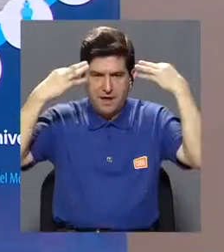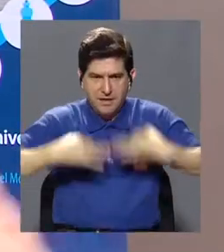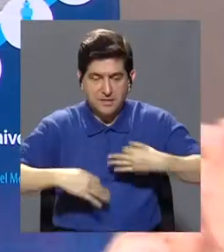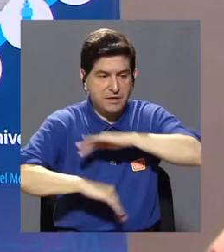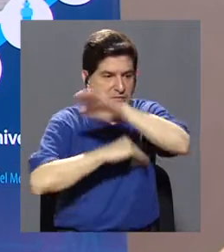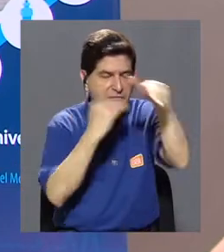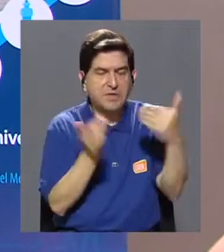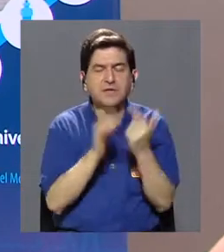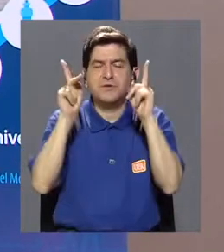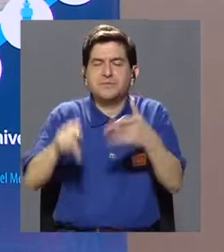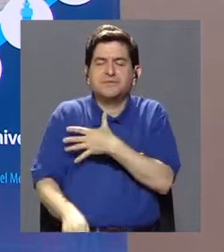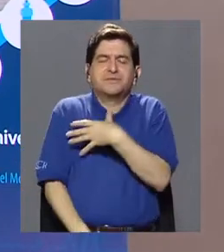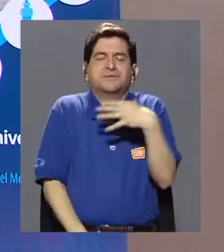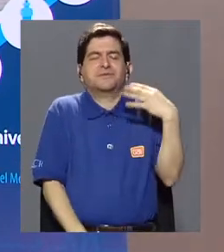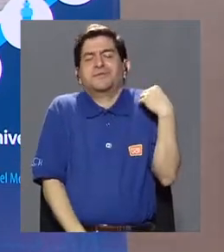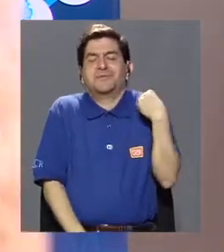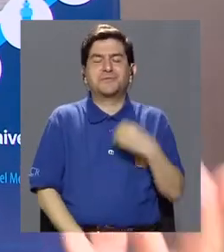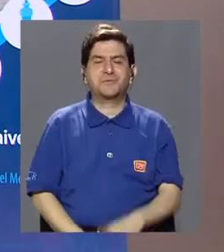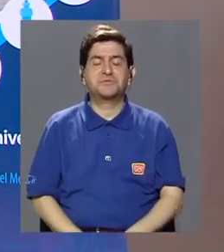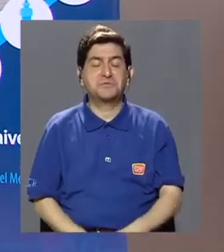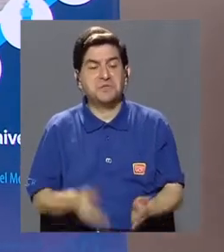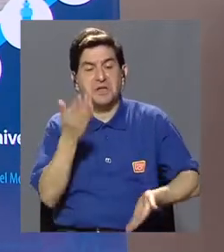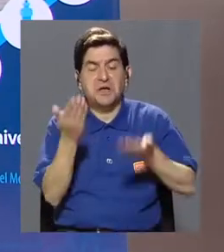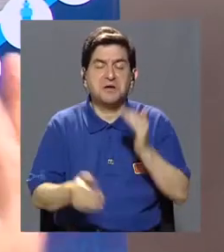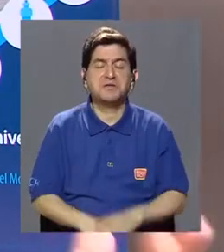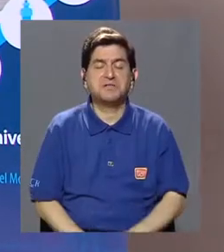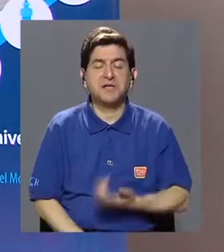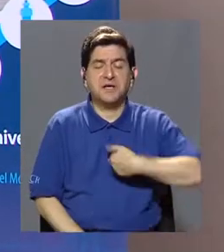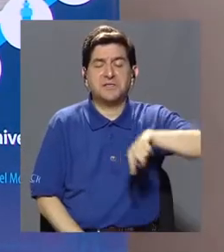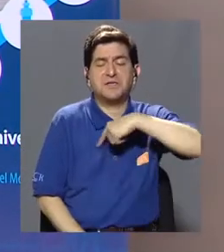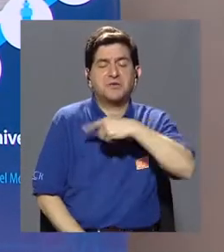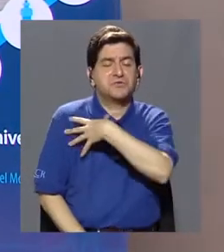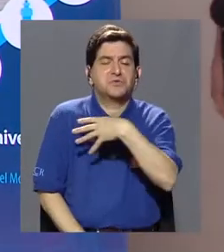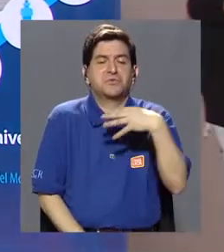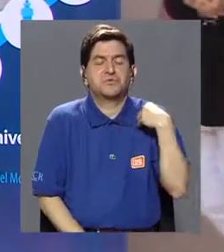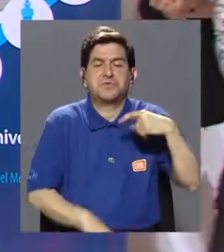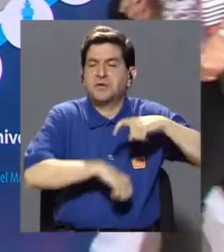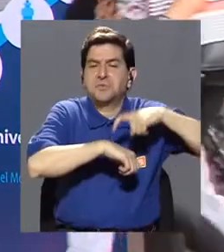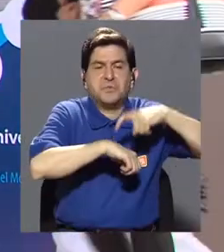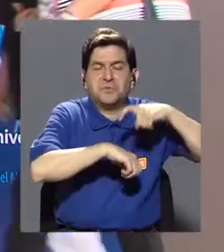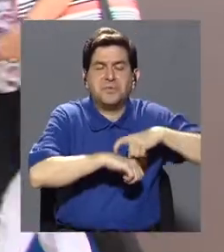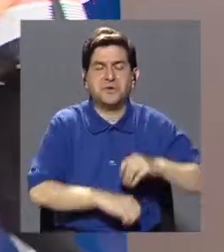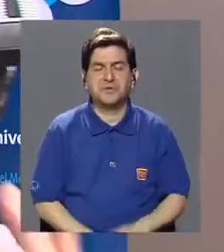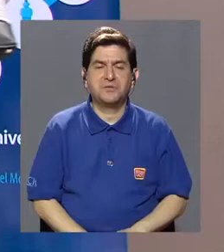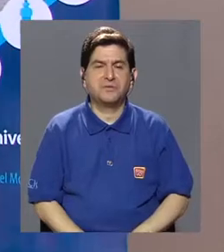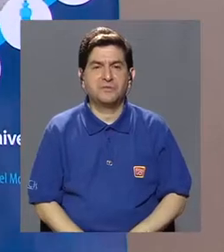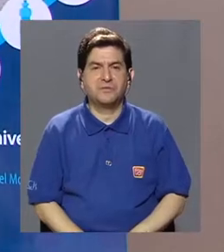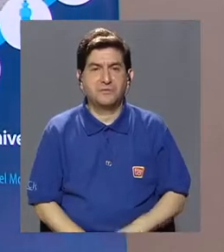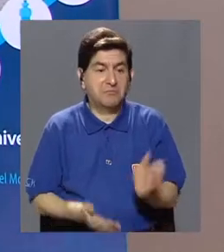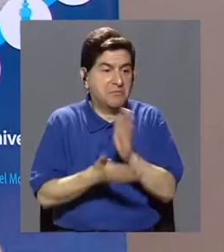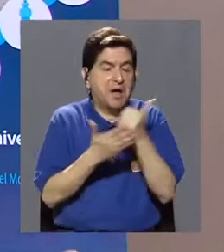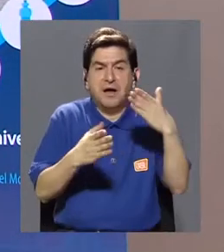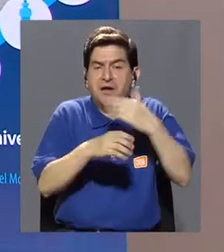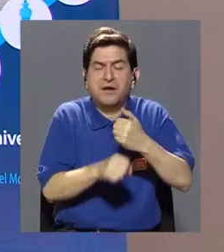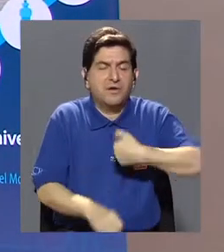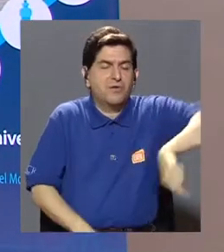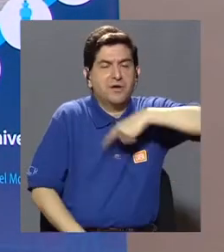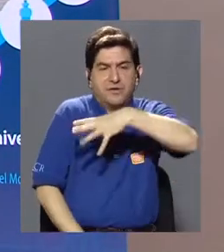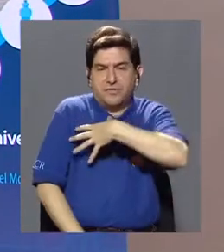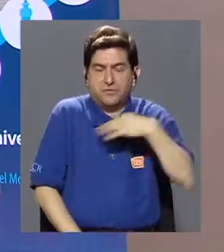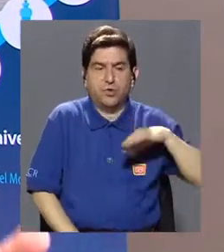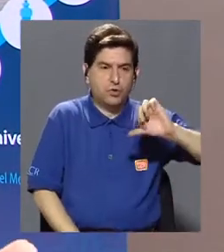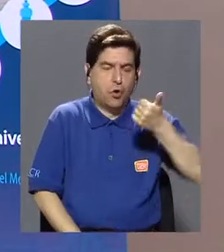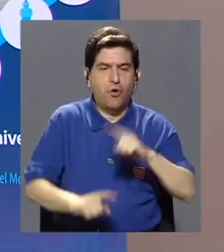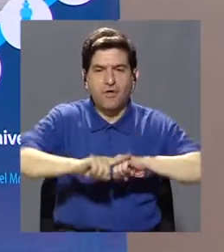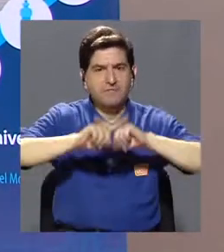como a todos los que nos gusta hacer ejercicio, que hagamos ejercicio cada vez que nos guste, cualquier cosa, lo que nos guste.